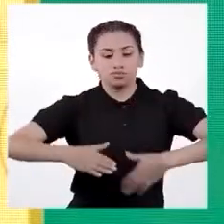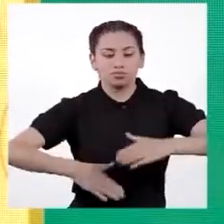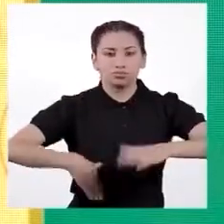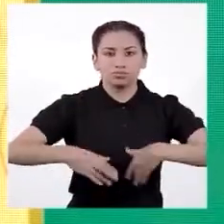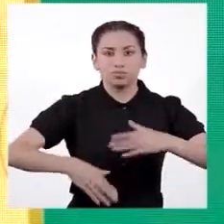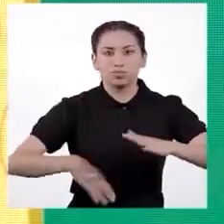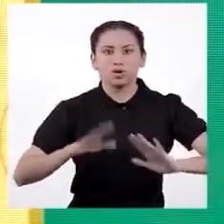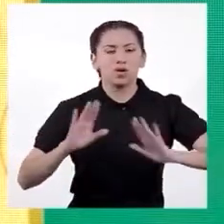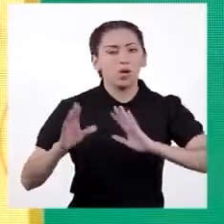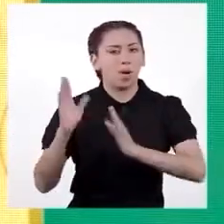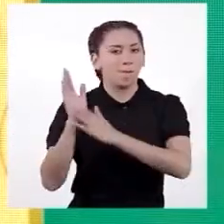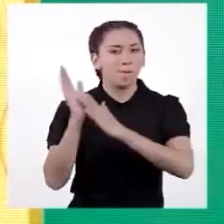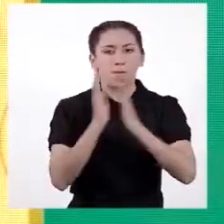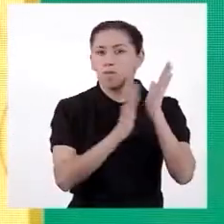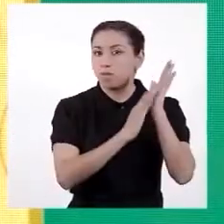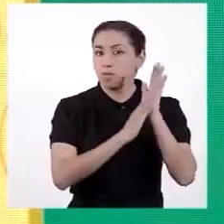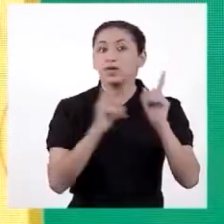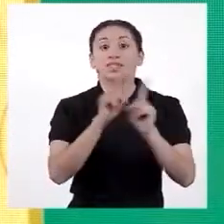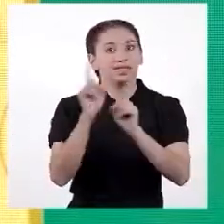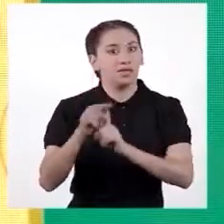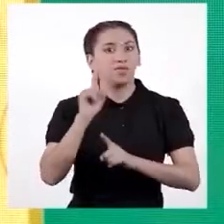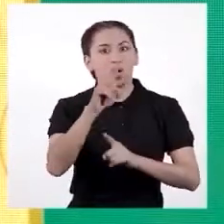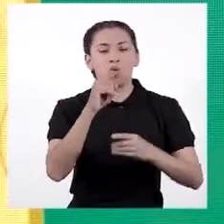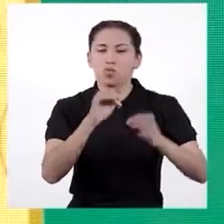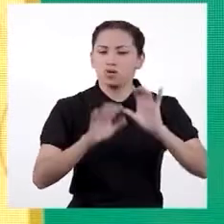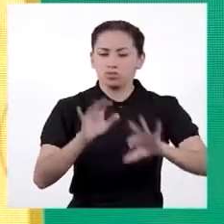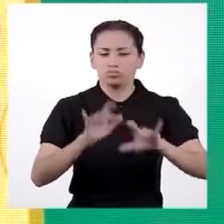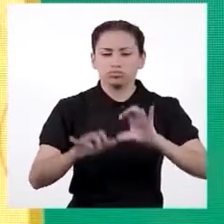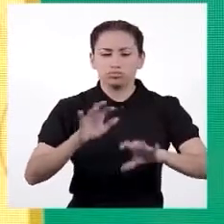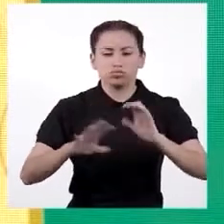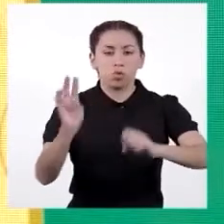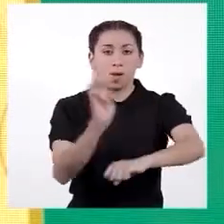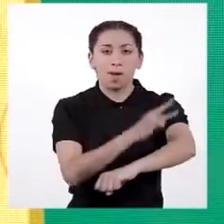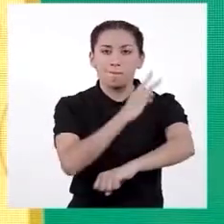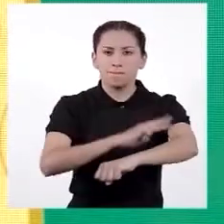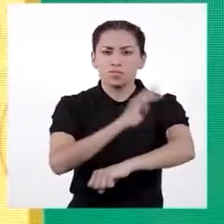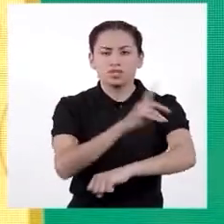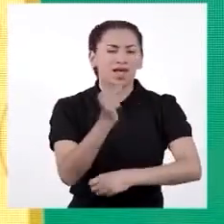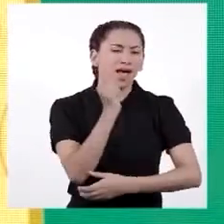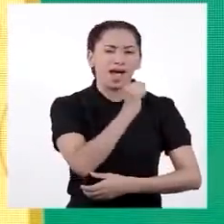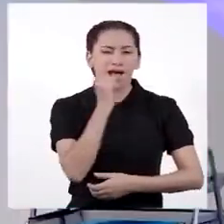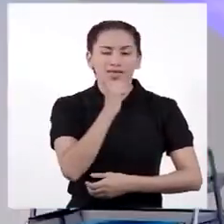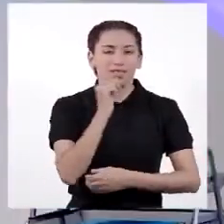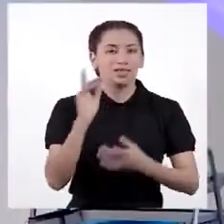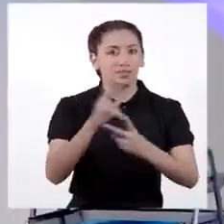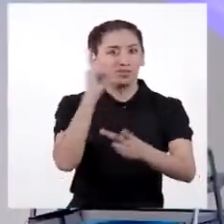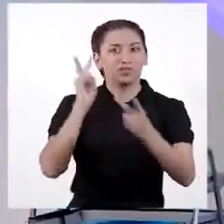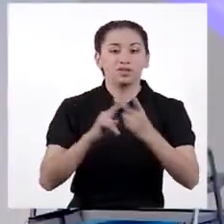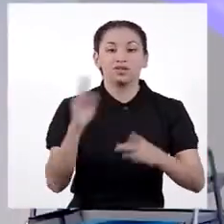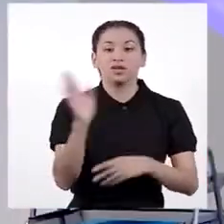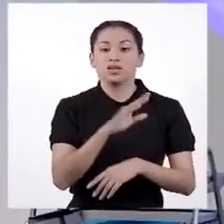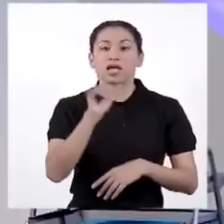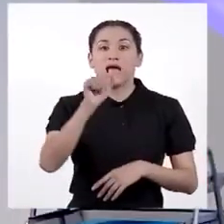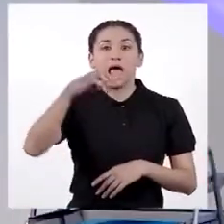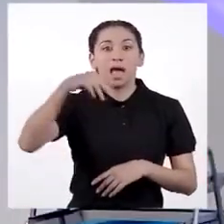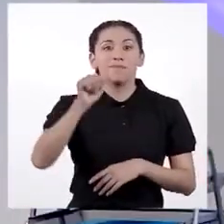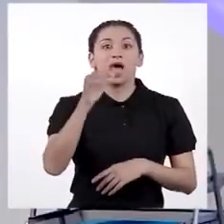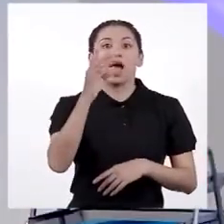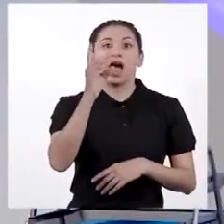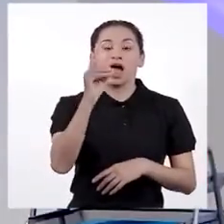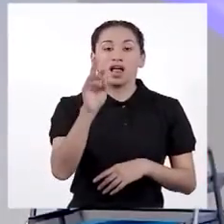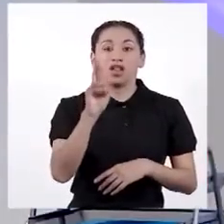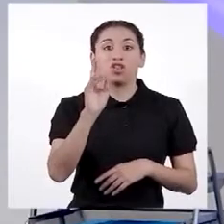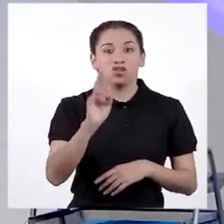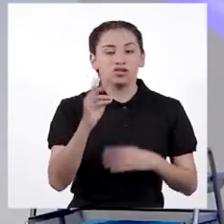alcatraz y la zamacueca, además de ser una compositora y cantante alucinante. Amador Bayumbrosio, el